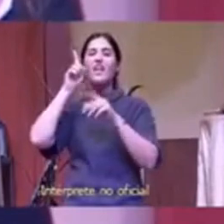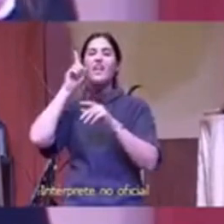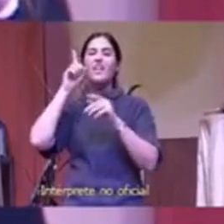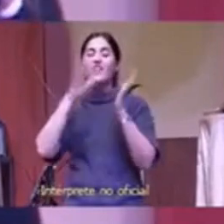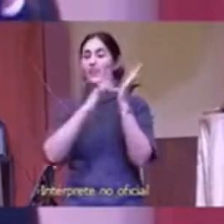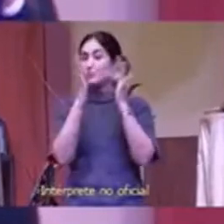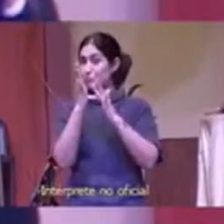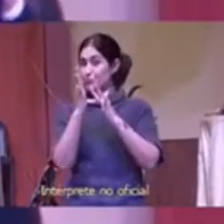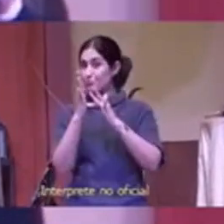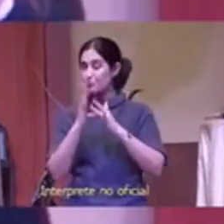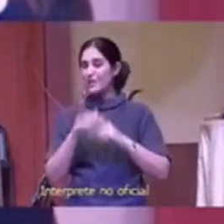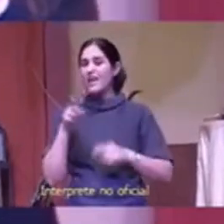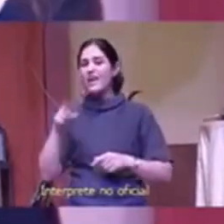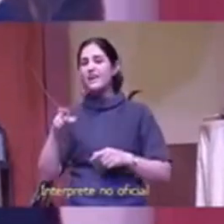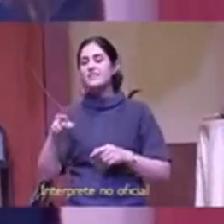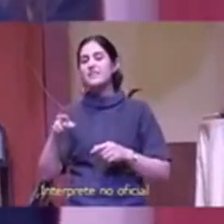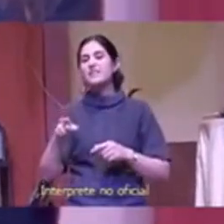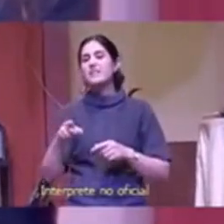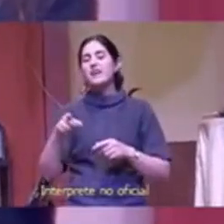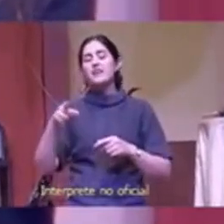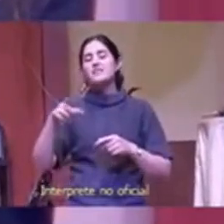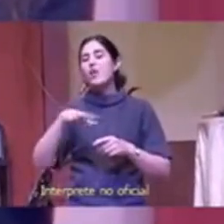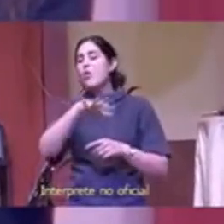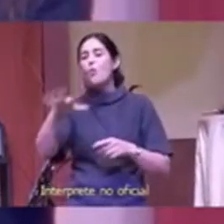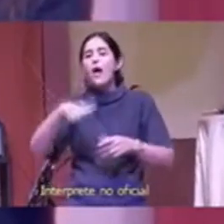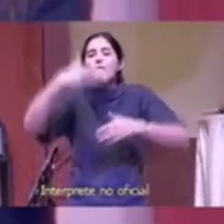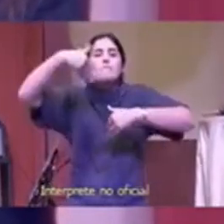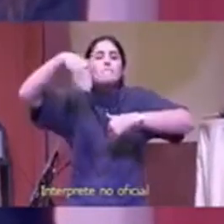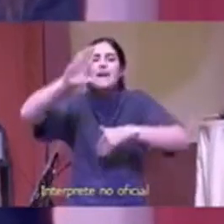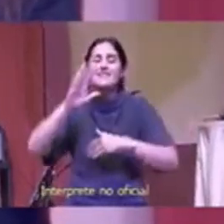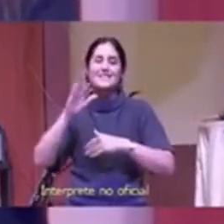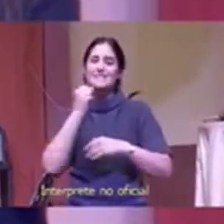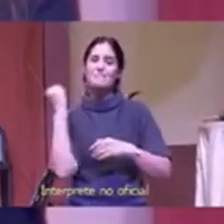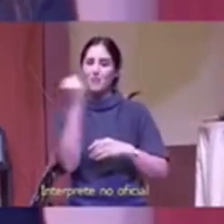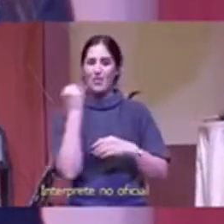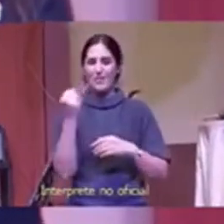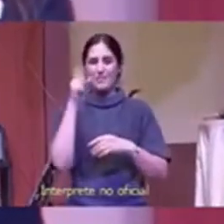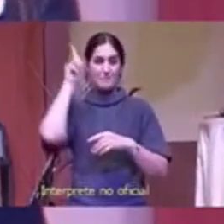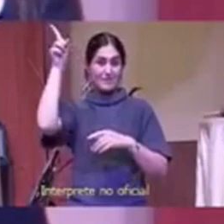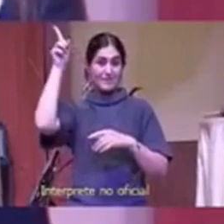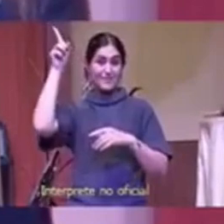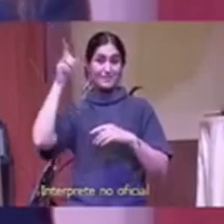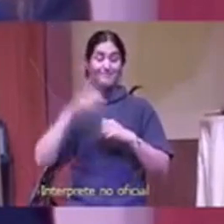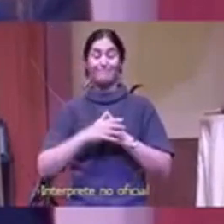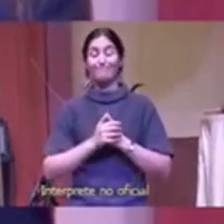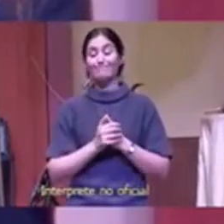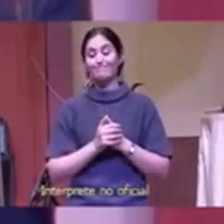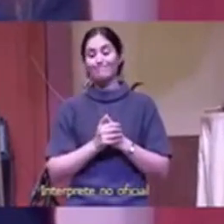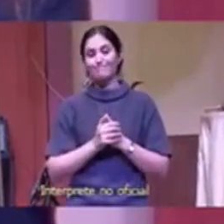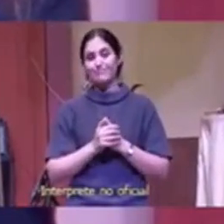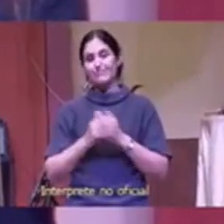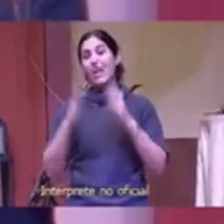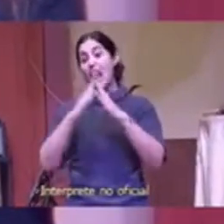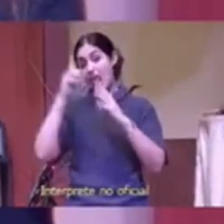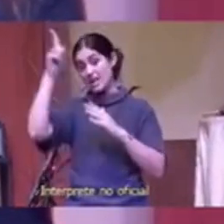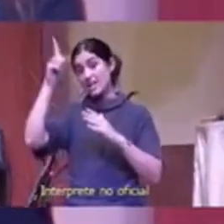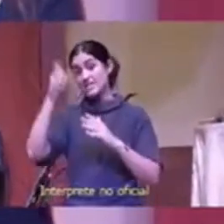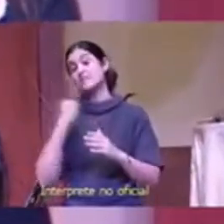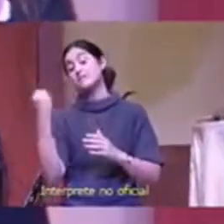es la institución más importante de Dios en el mundo es importante pero